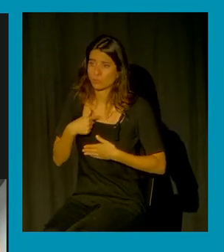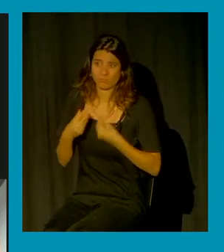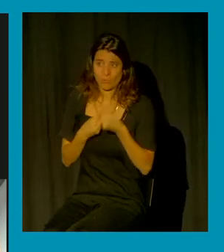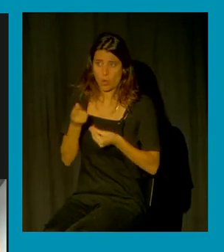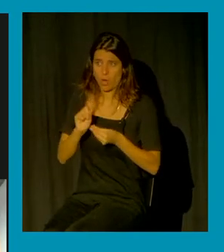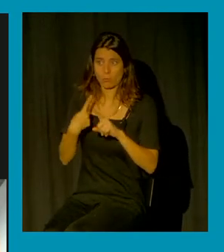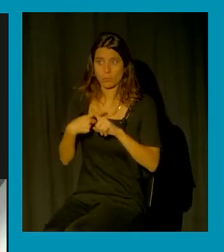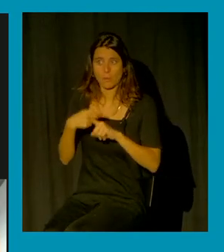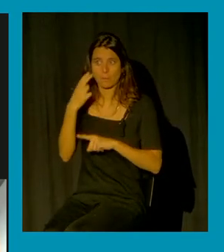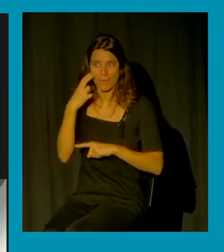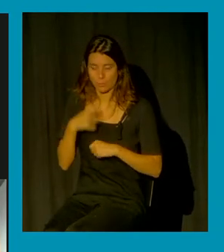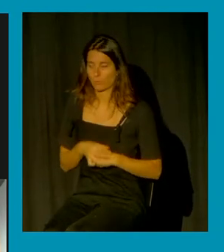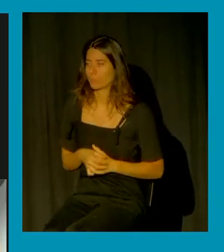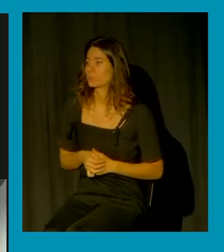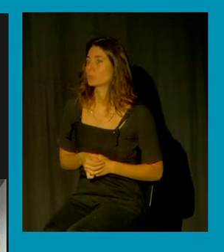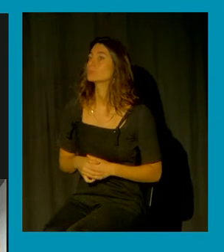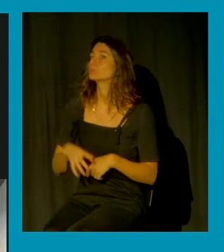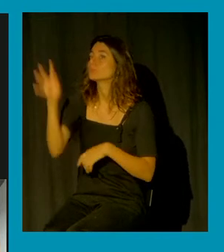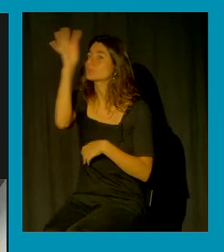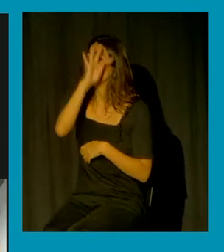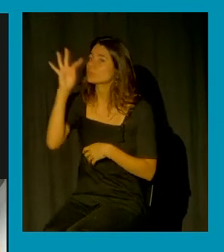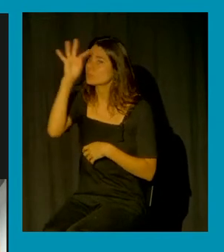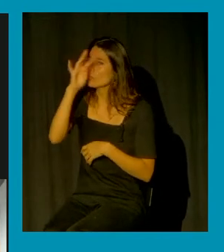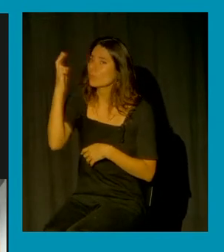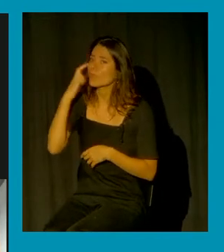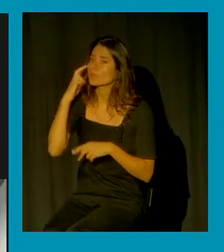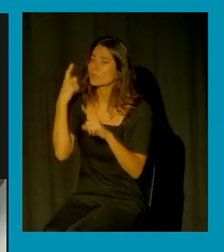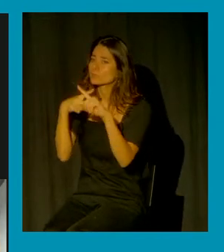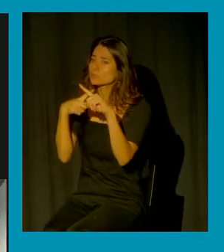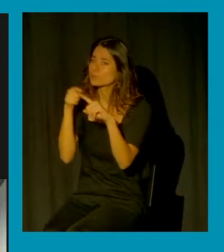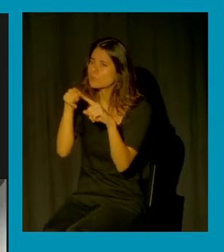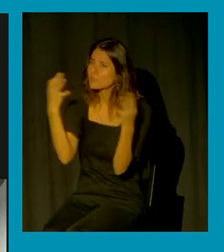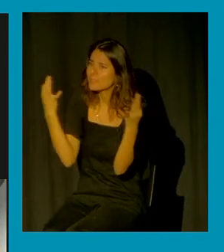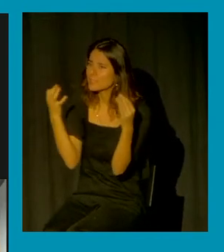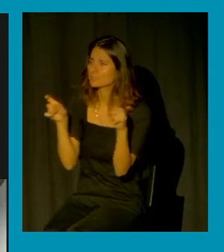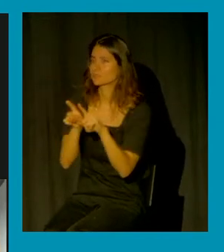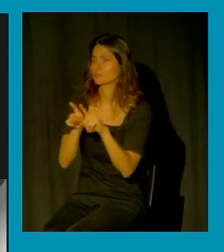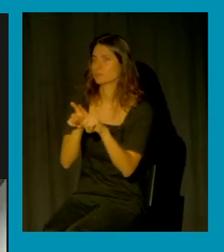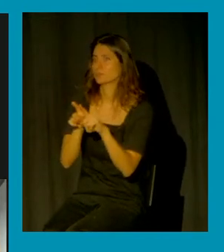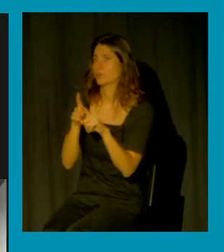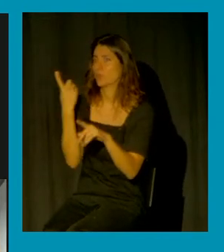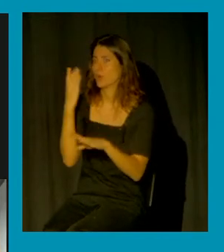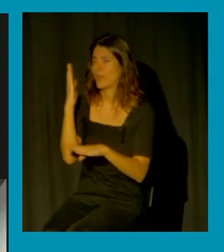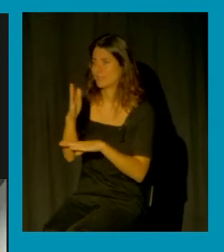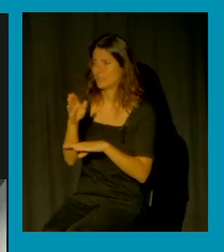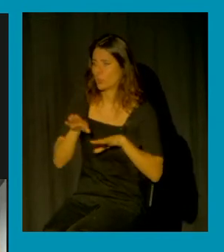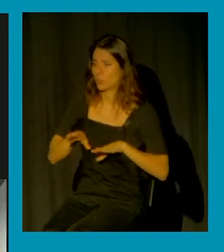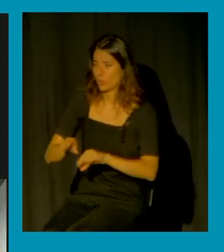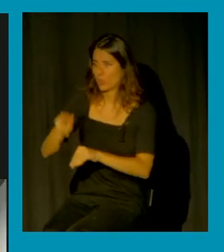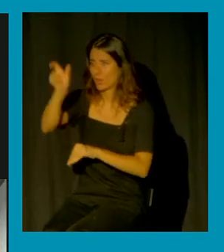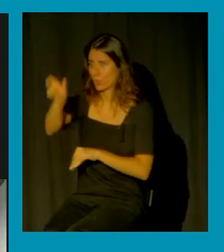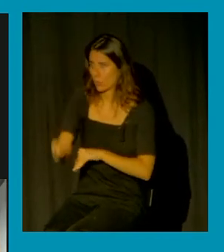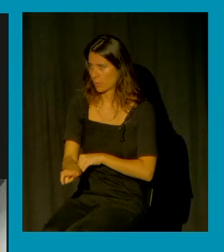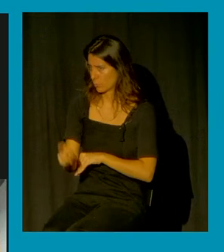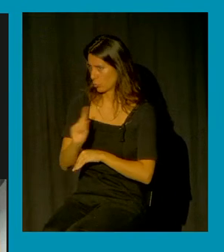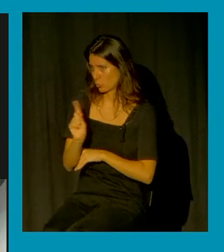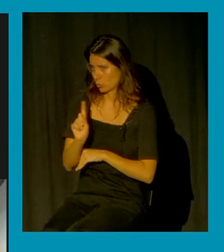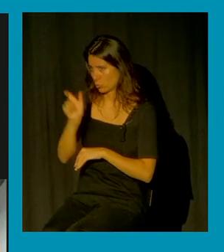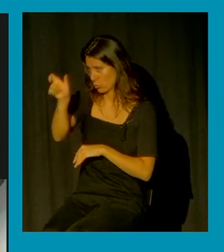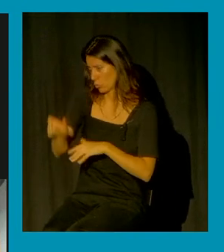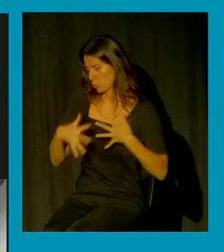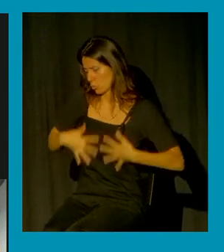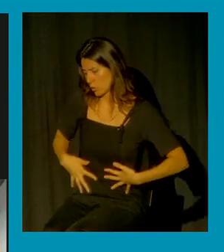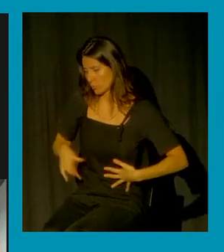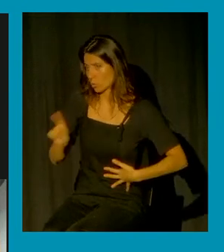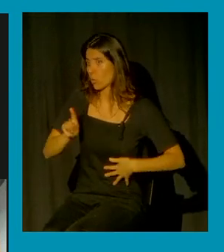¿qué es la disciplina del terror sexual en definitiva? es un castigo que no emplea el cuerpo sino la representación ¿no? y esto me